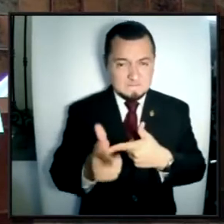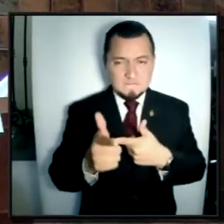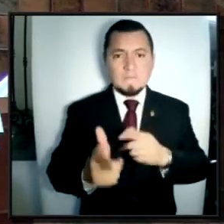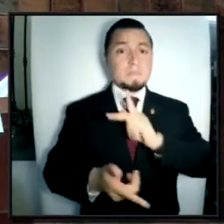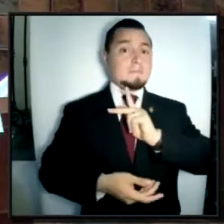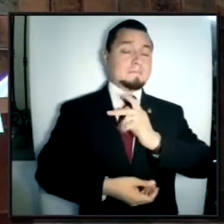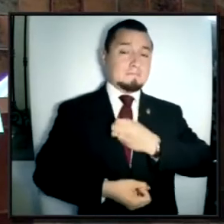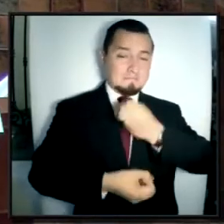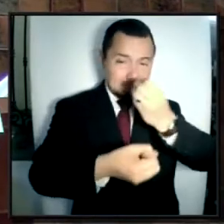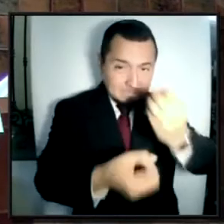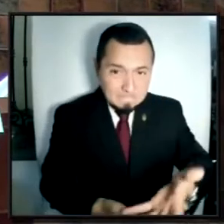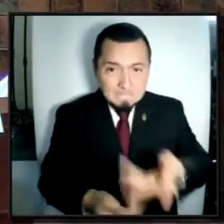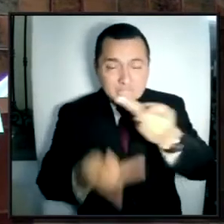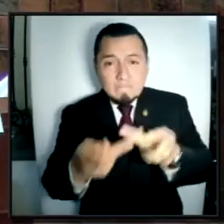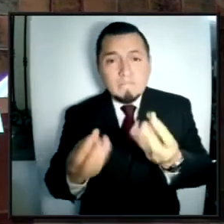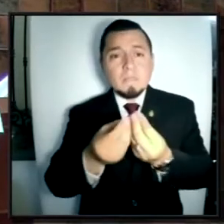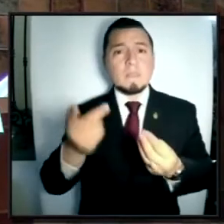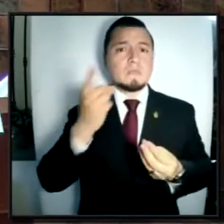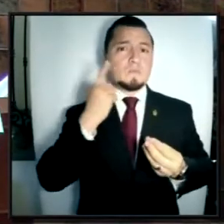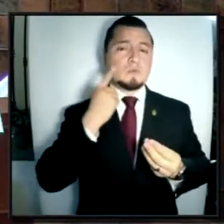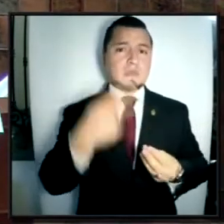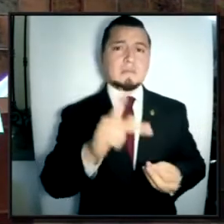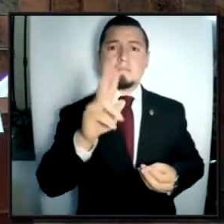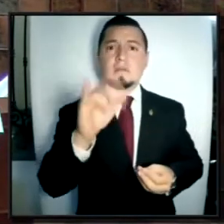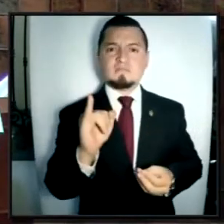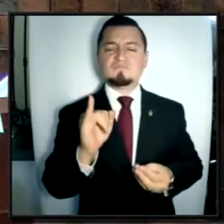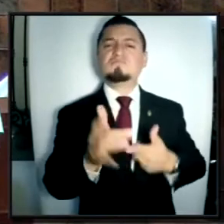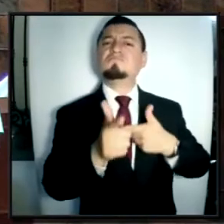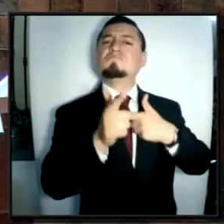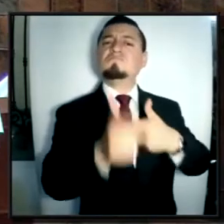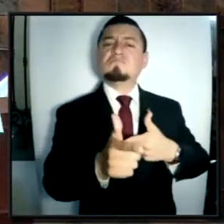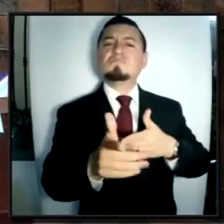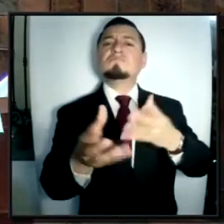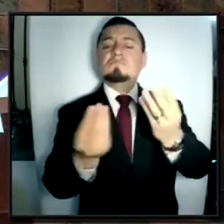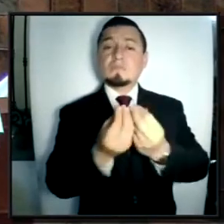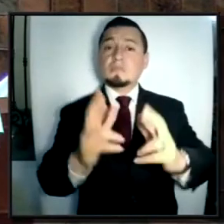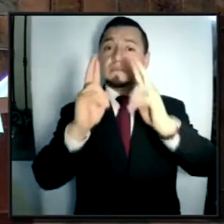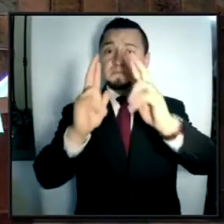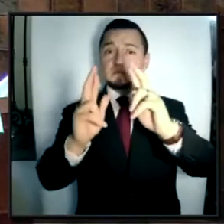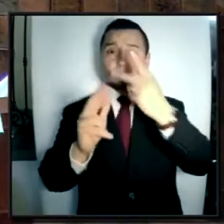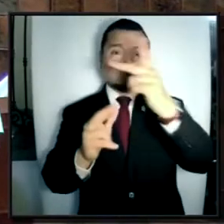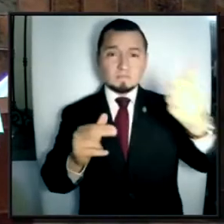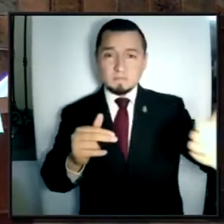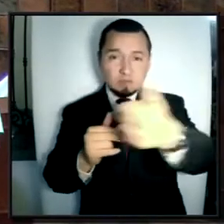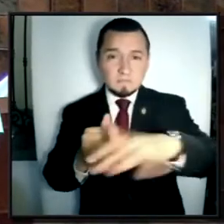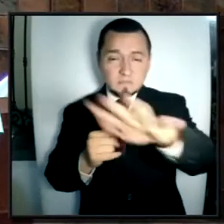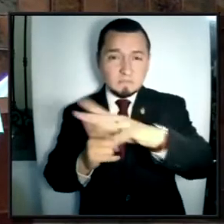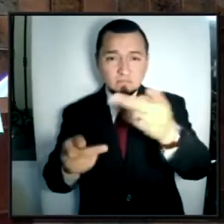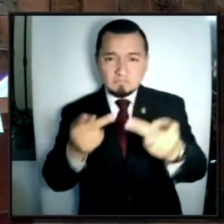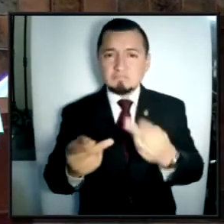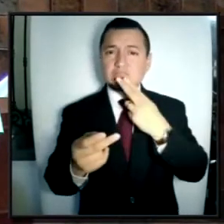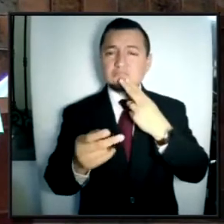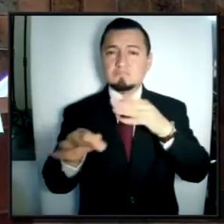el compromiso de los legisladores priistas para revisar profundamente y con respeto cada uno de los aspectos que ahí se